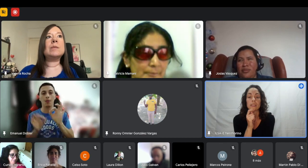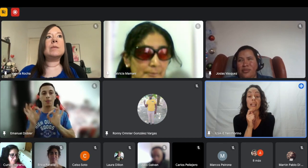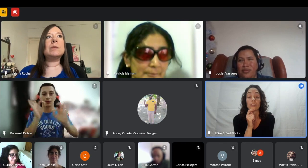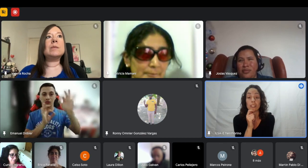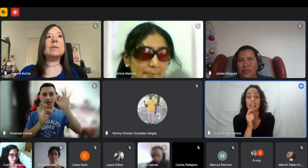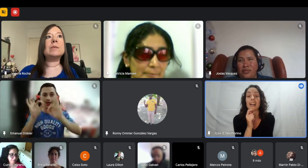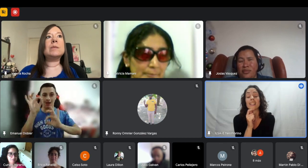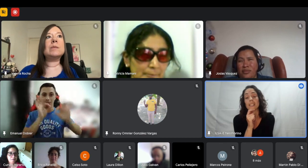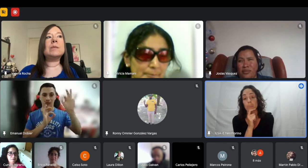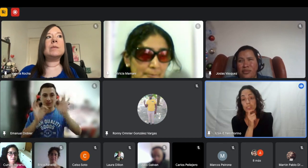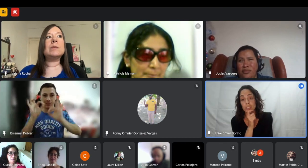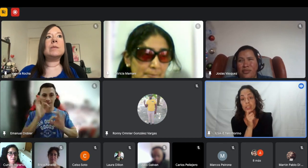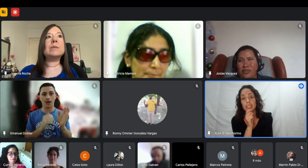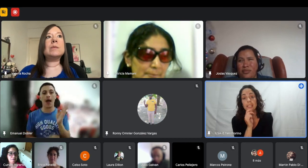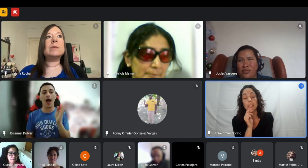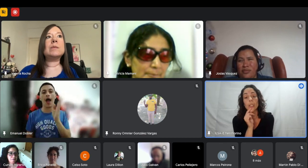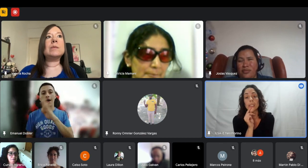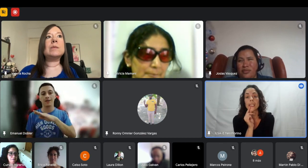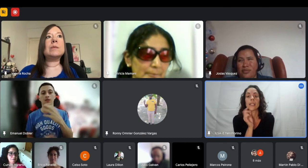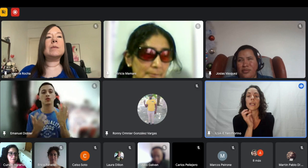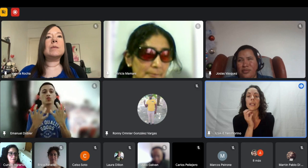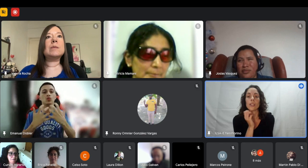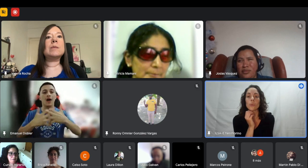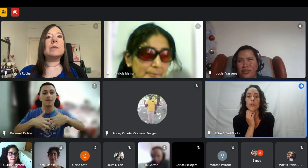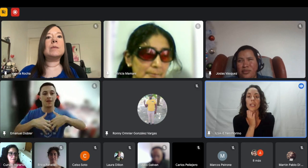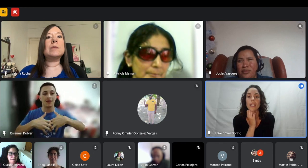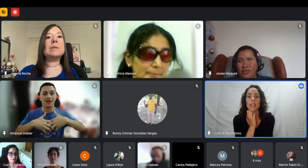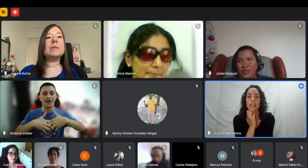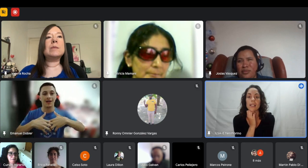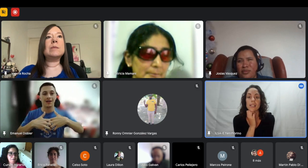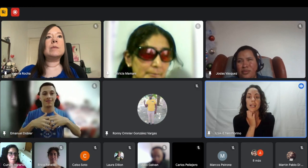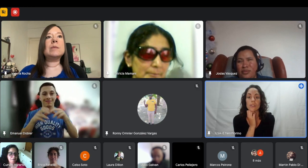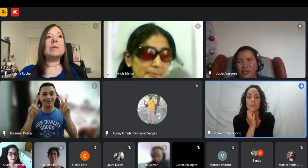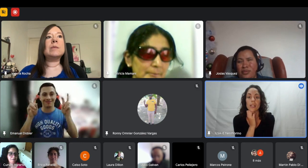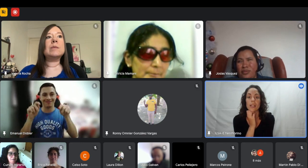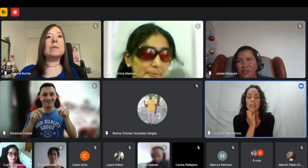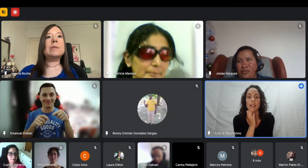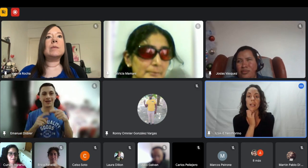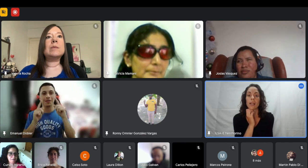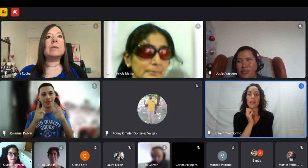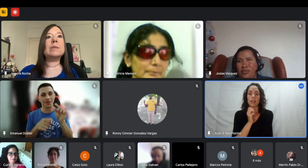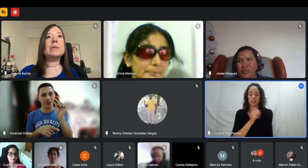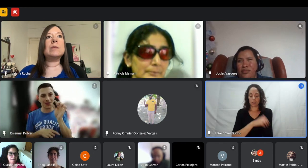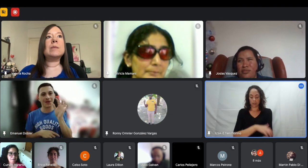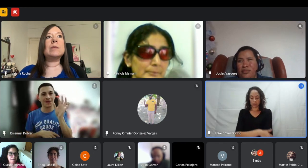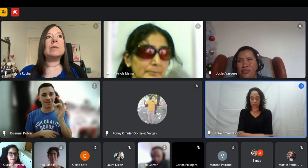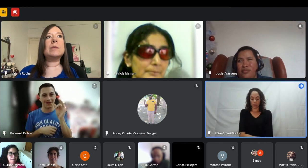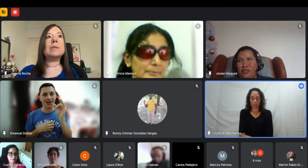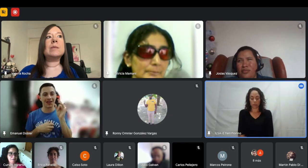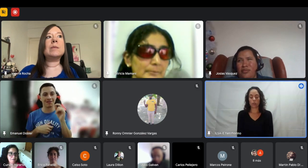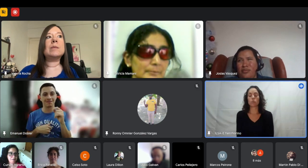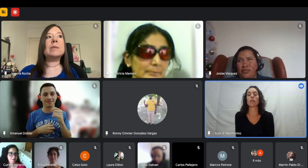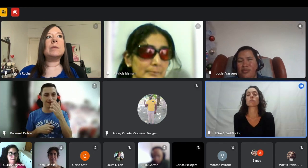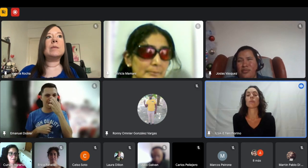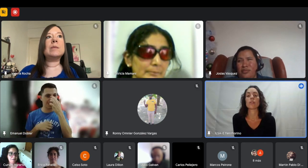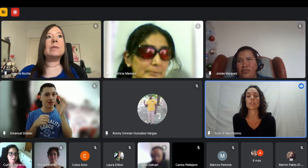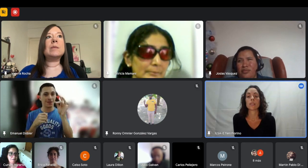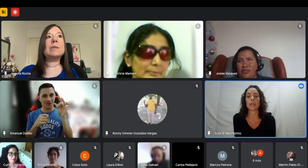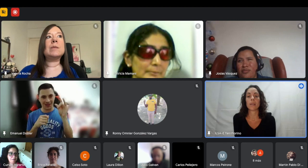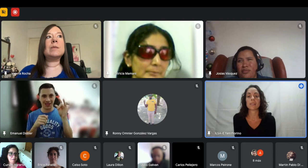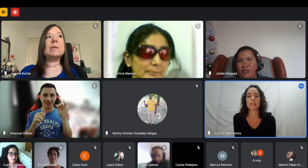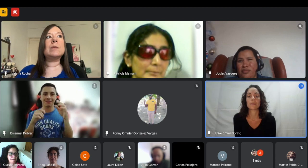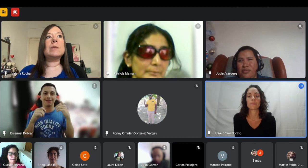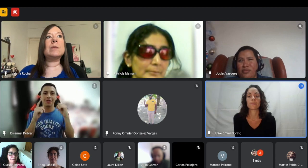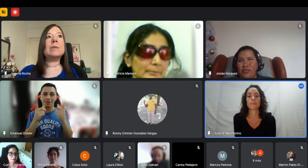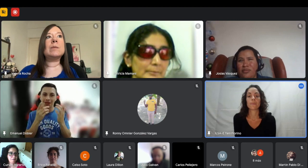de gestión ah tenía proyectos de gestión que tuvo que que hacer sobre sobre software sobre los